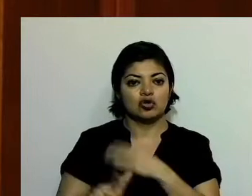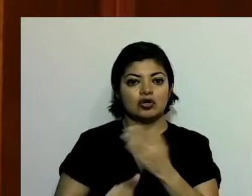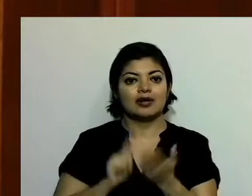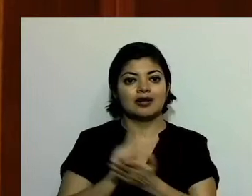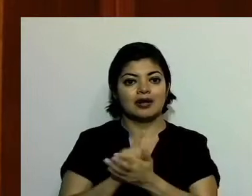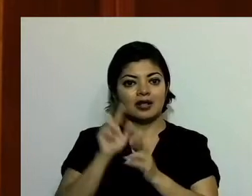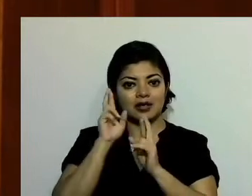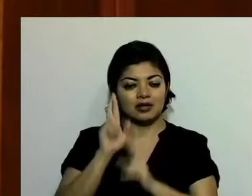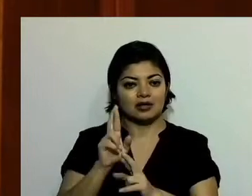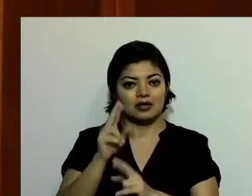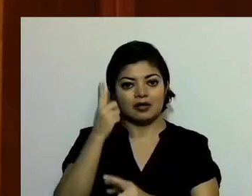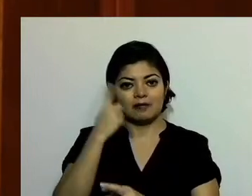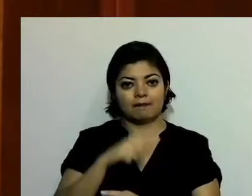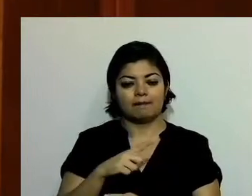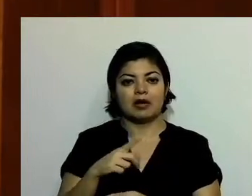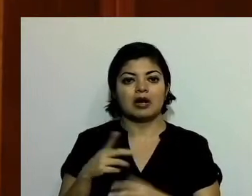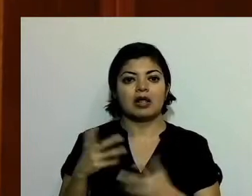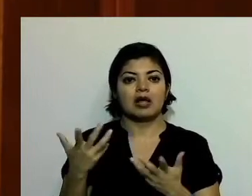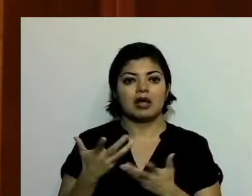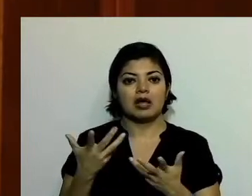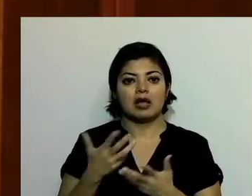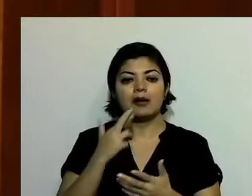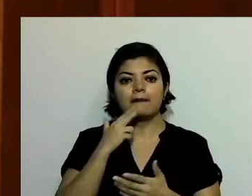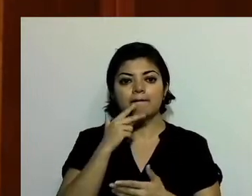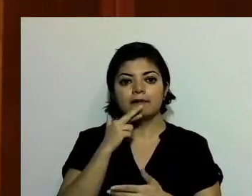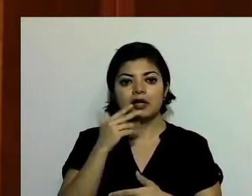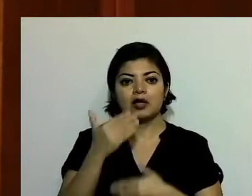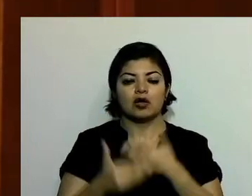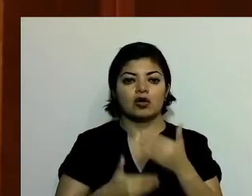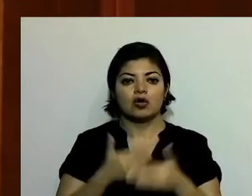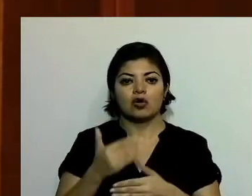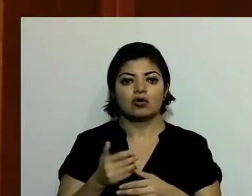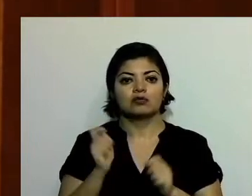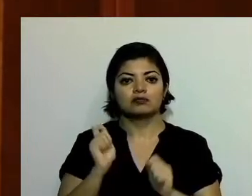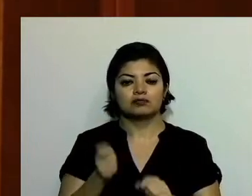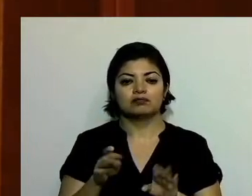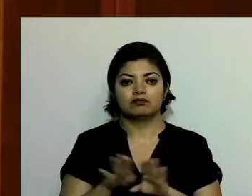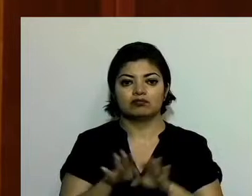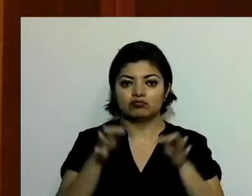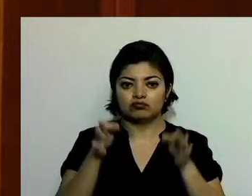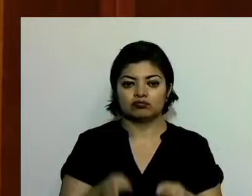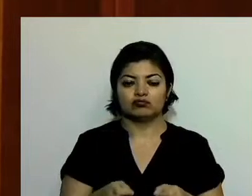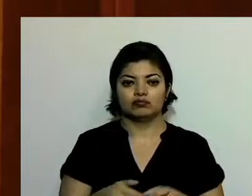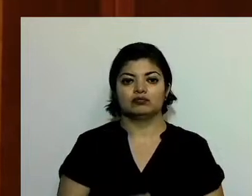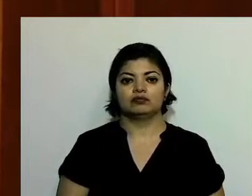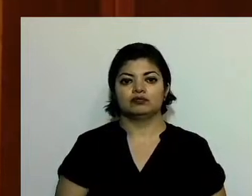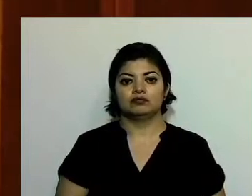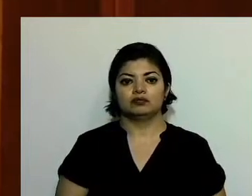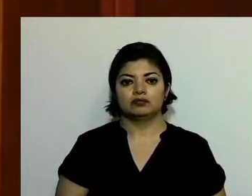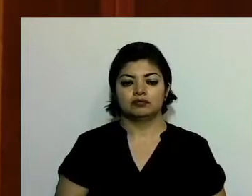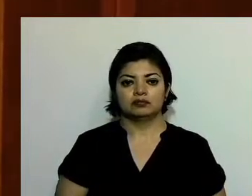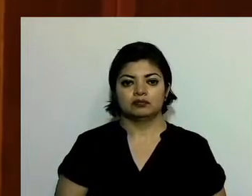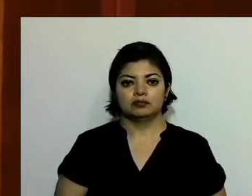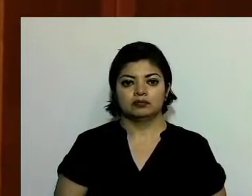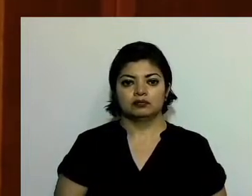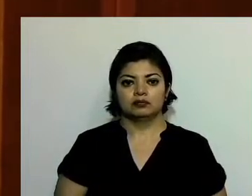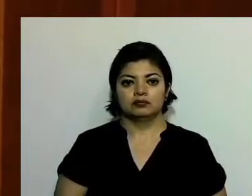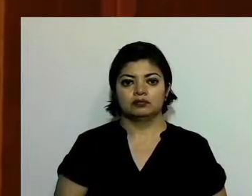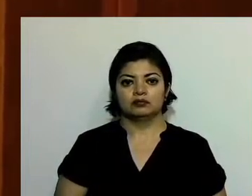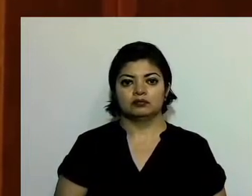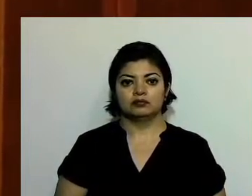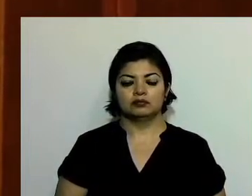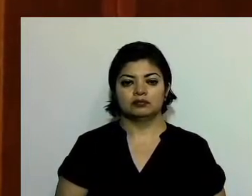generar las mejores condiciones de un nuevo régimen. Esa es la base. Y si no